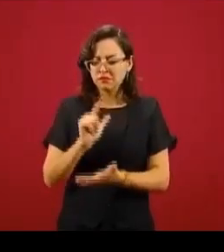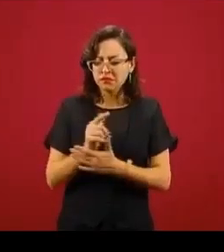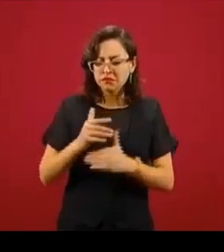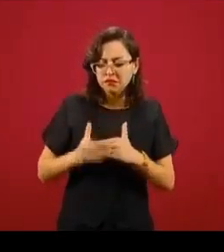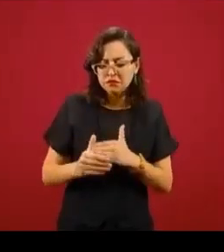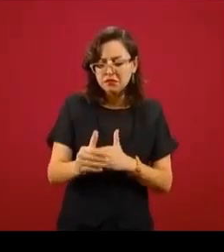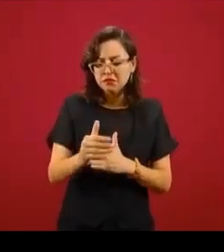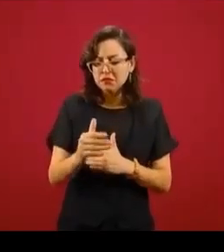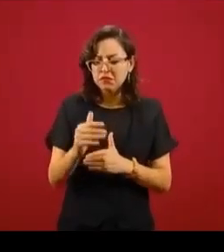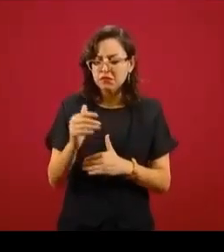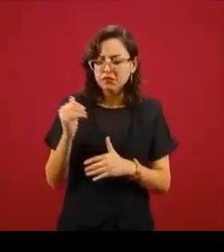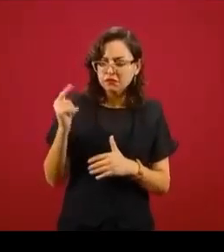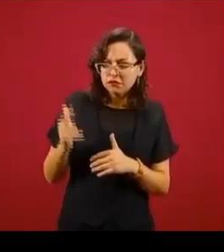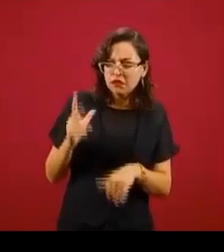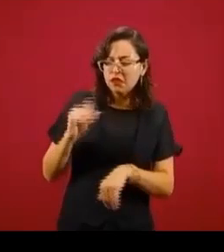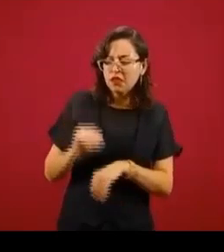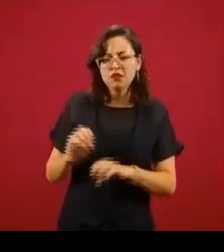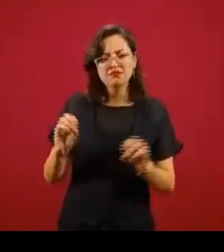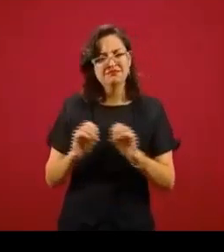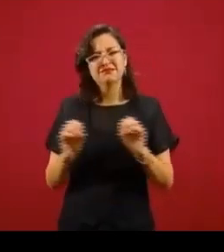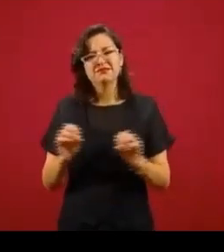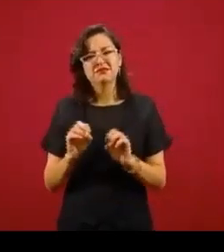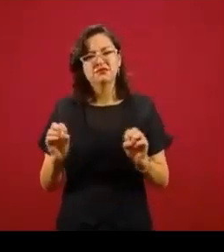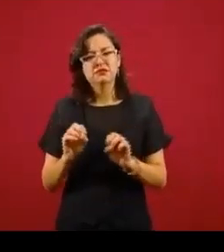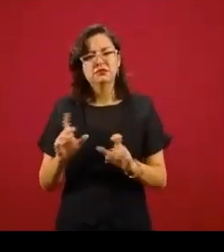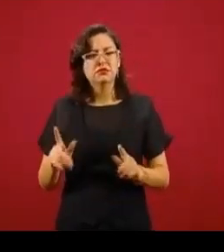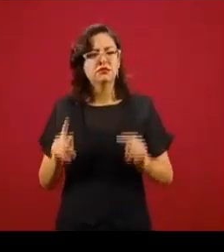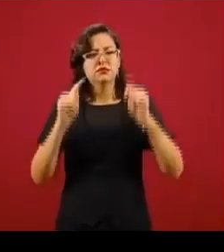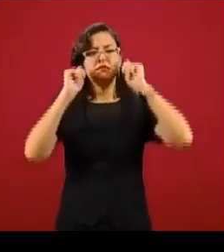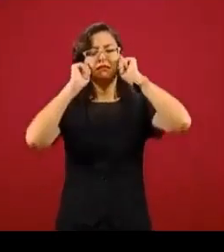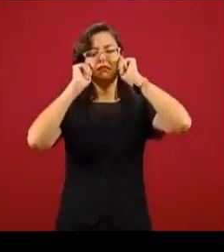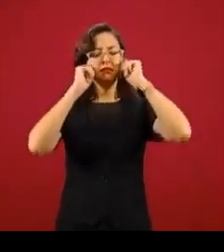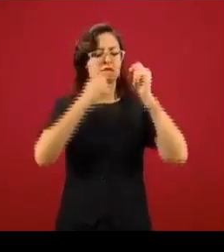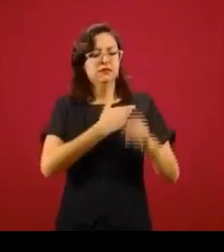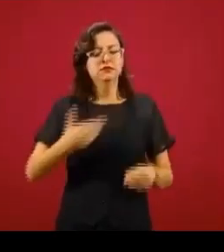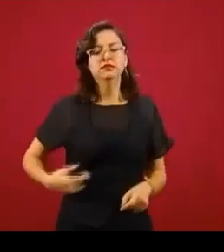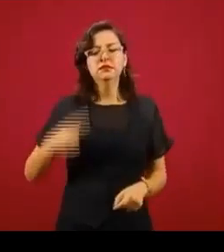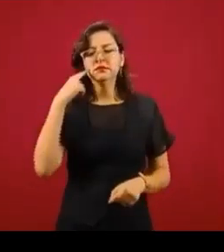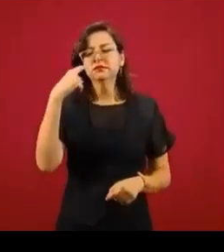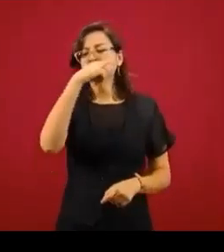ingresos. Había una gran discrecionalidad